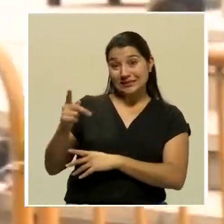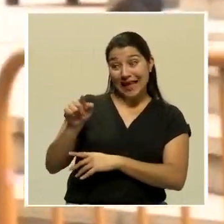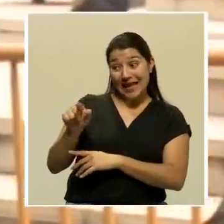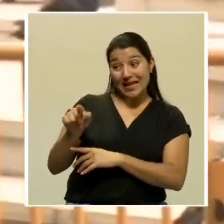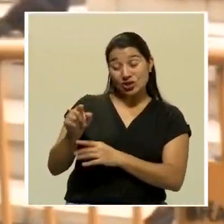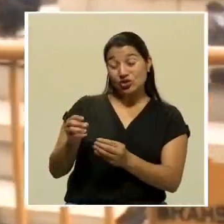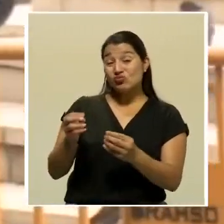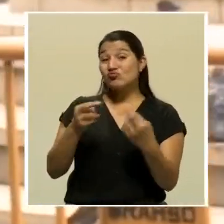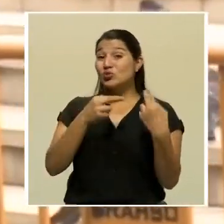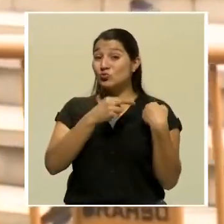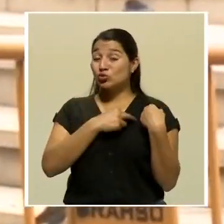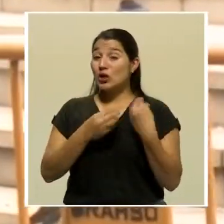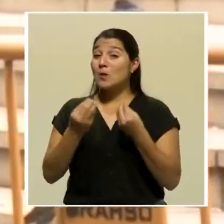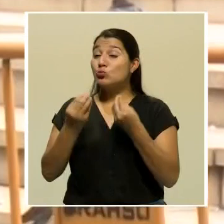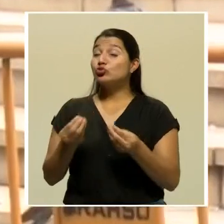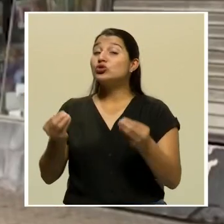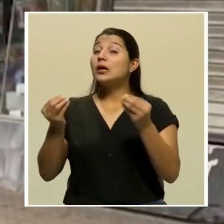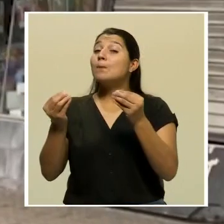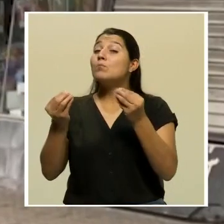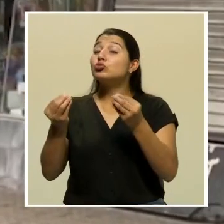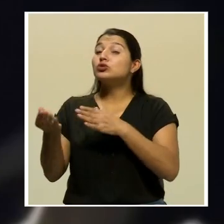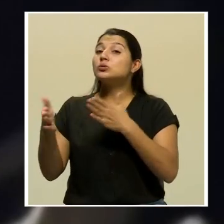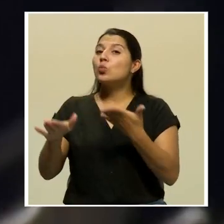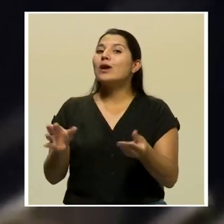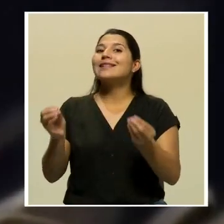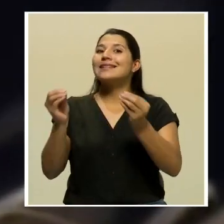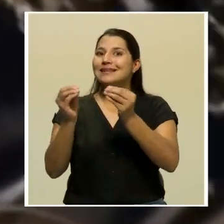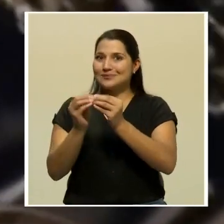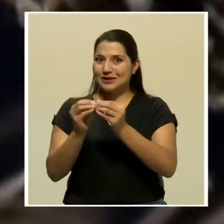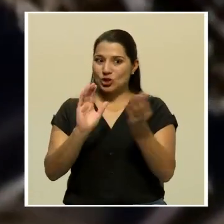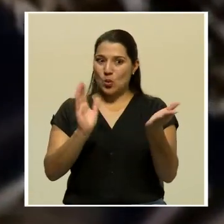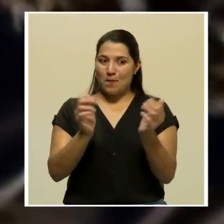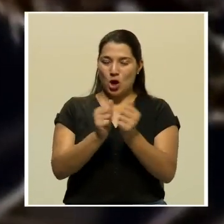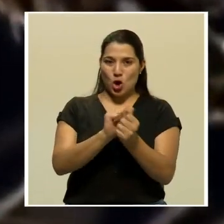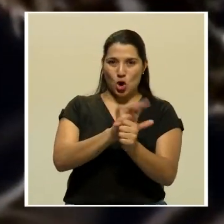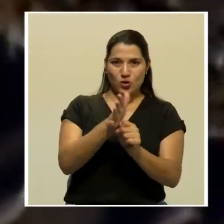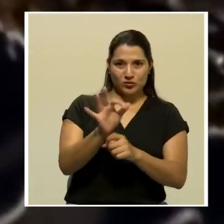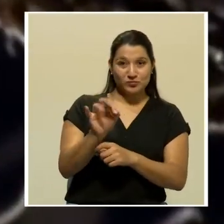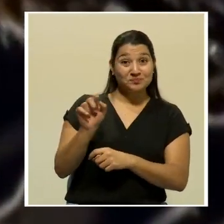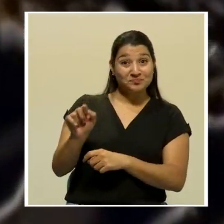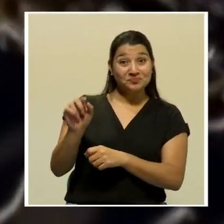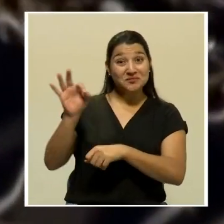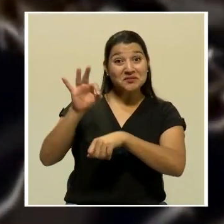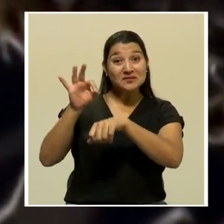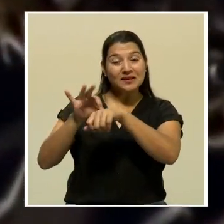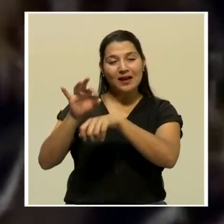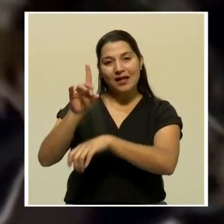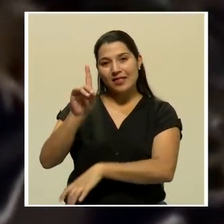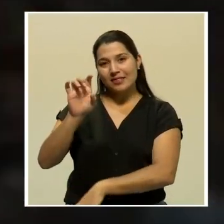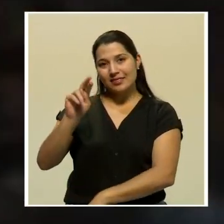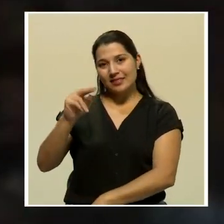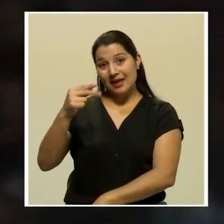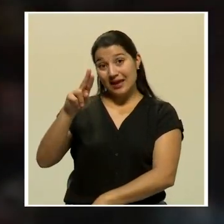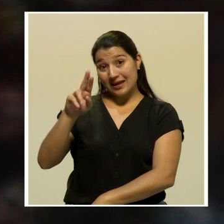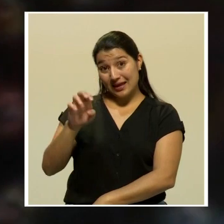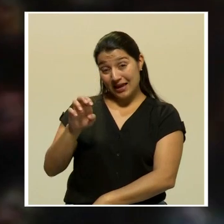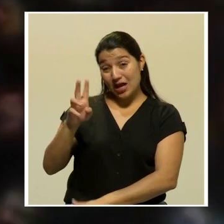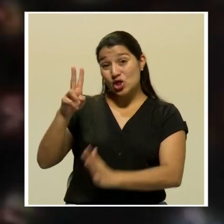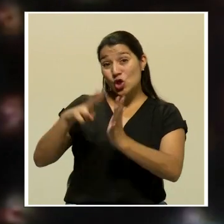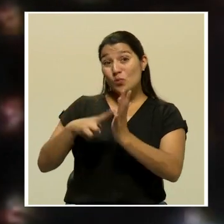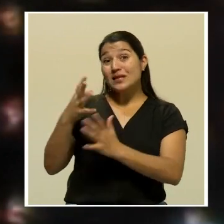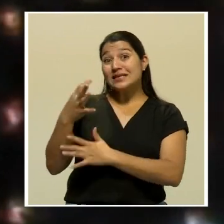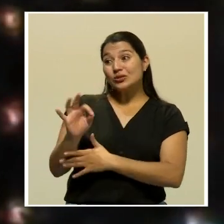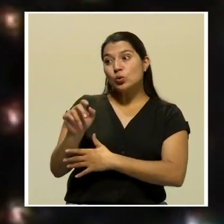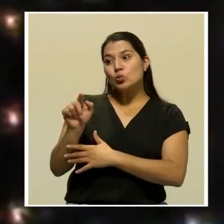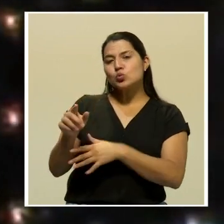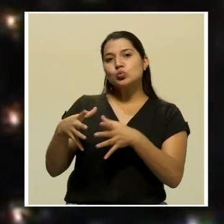muertes inclusive que el propio virus que hoy combatimos. Hablamos del dengue. En el 2019, el dengue tuvo sus números más